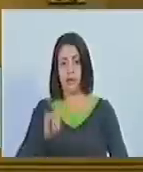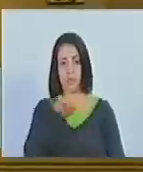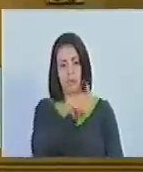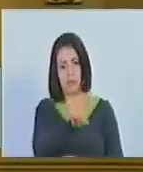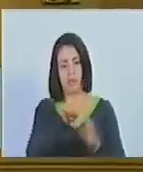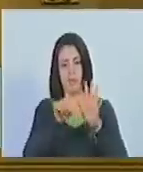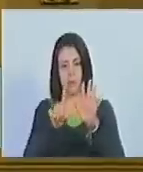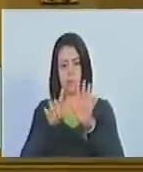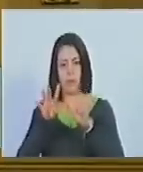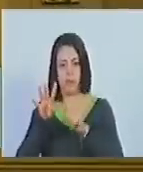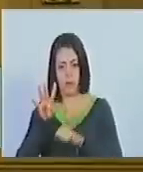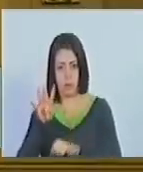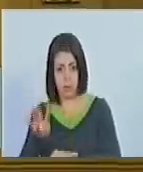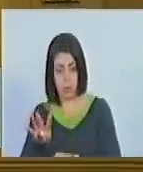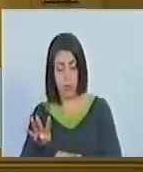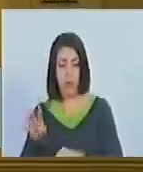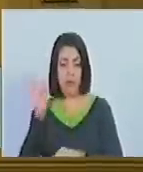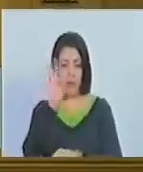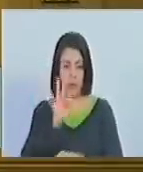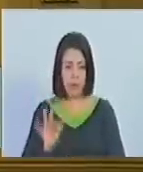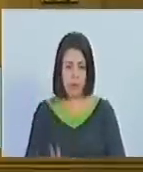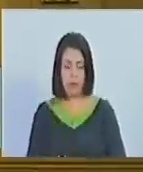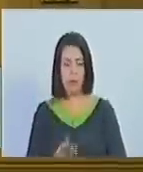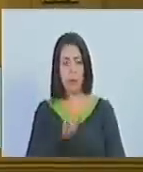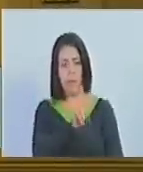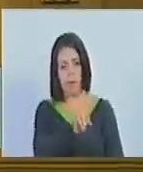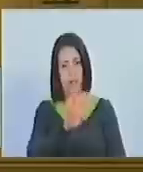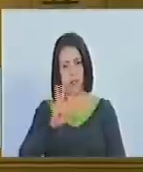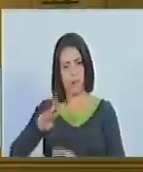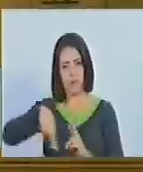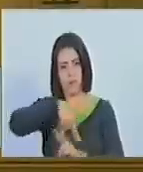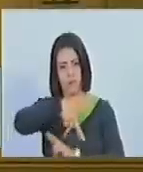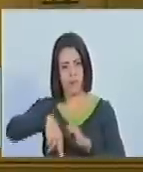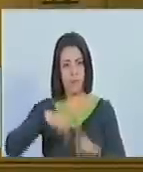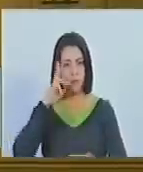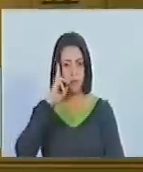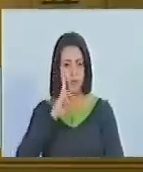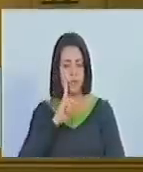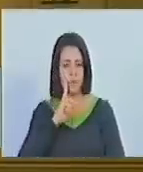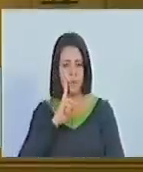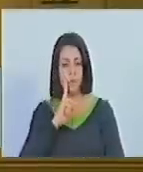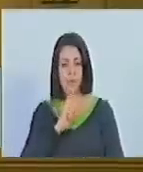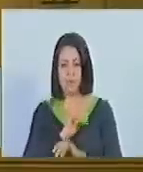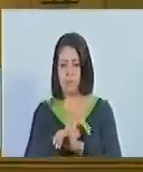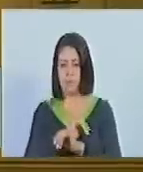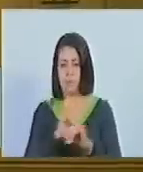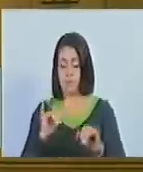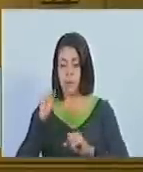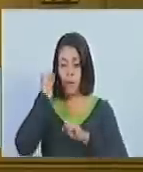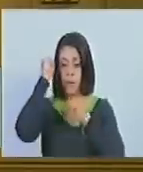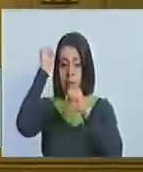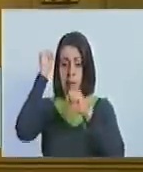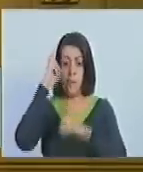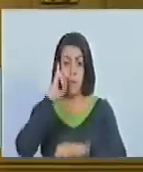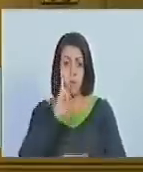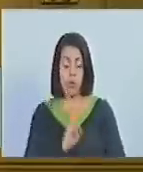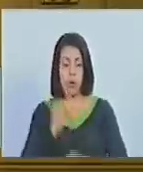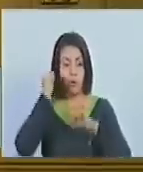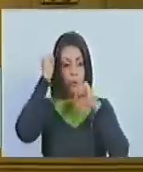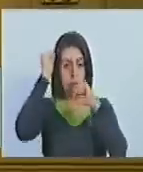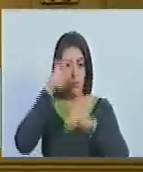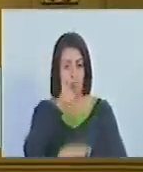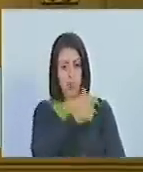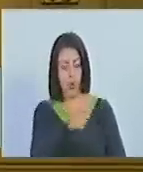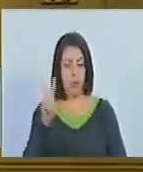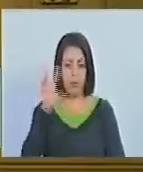164 de la Federación y 24 de la Revolución Bolivariana ¡Que viva Bolívar! ¡Que viva